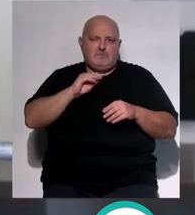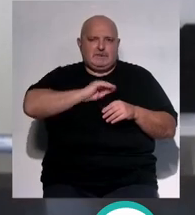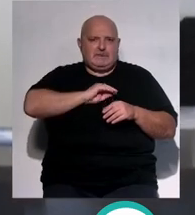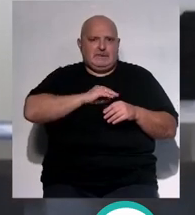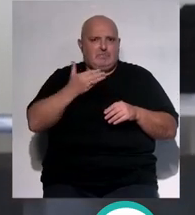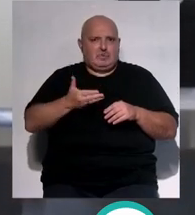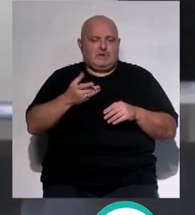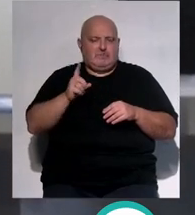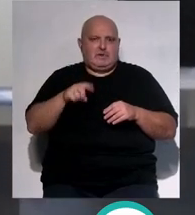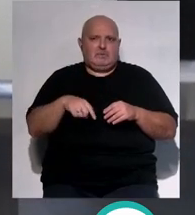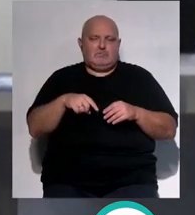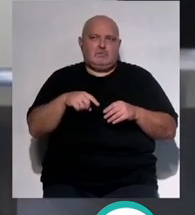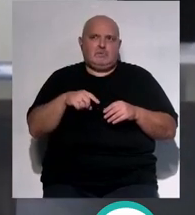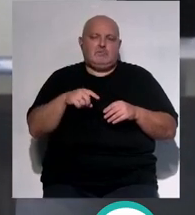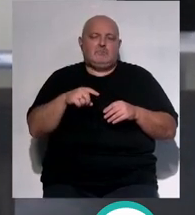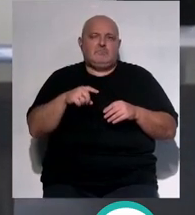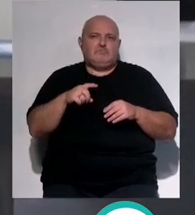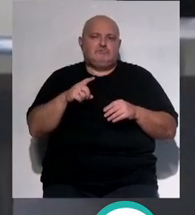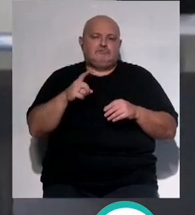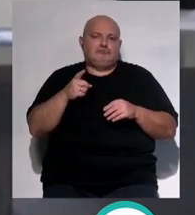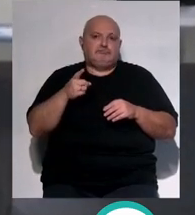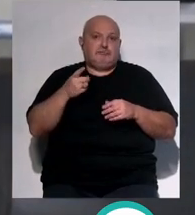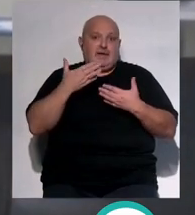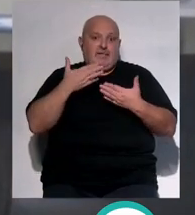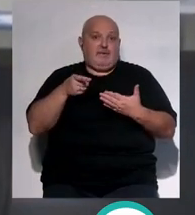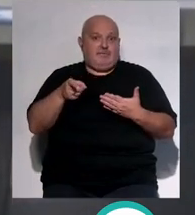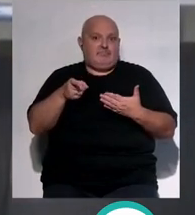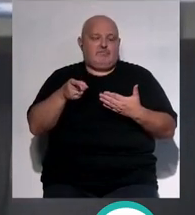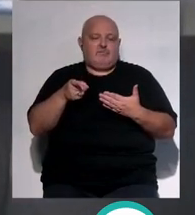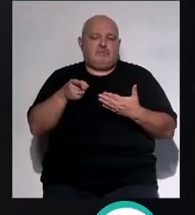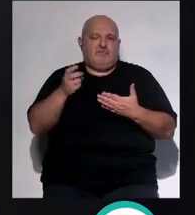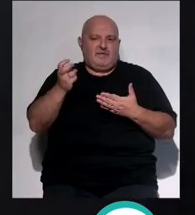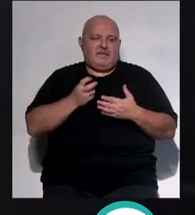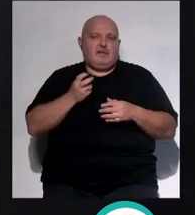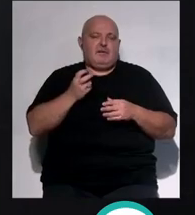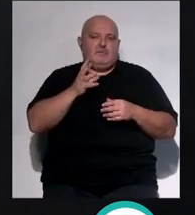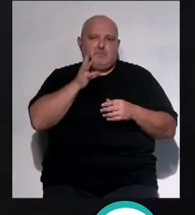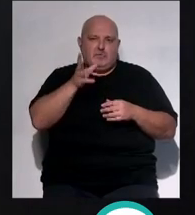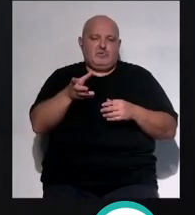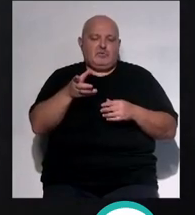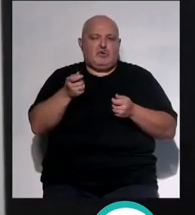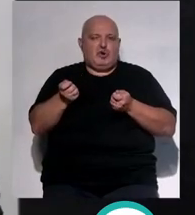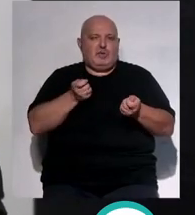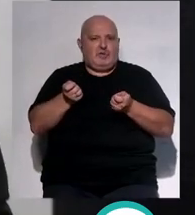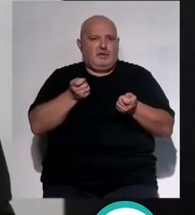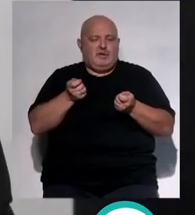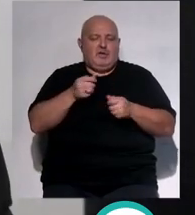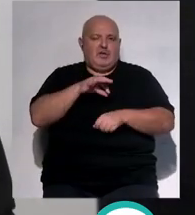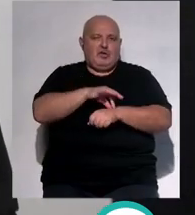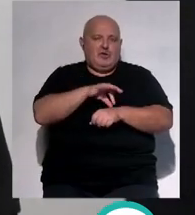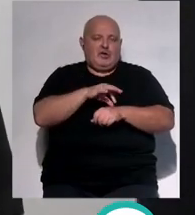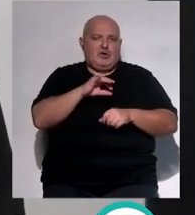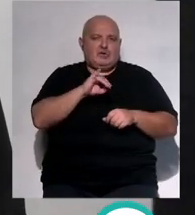importante y y parte de esa importancia y parte de ese peso tiene mucho que ver con sus coordinadores con el doctor